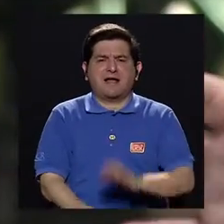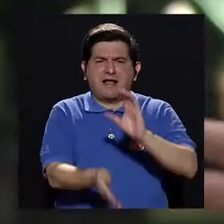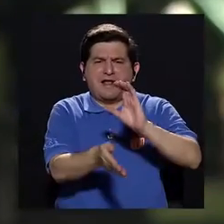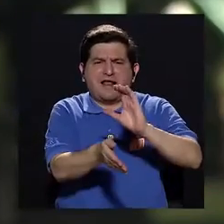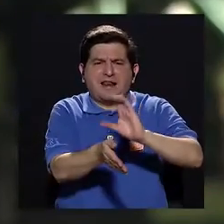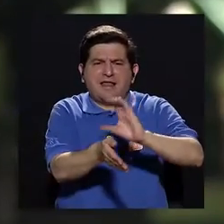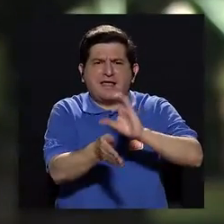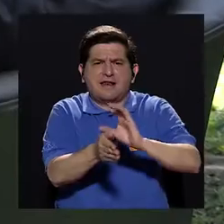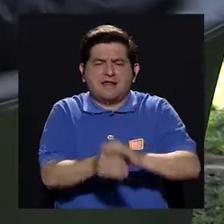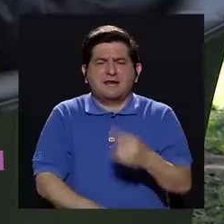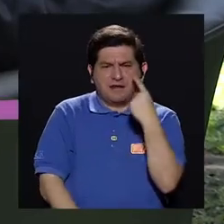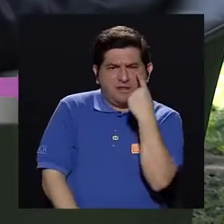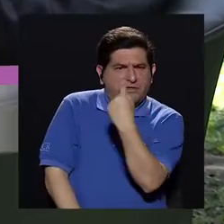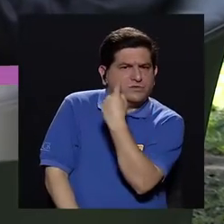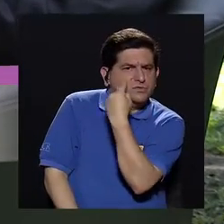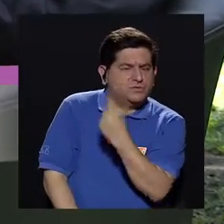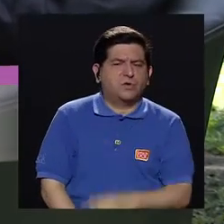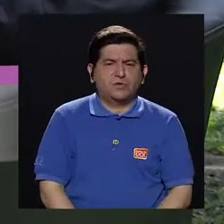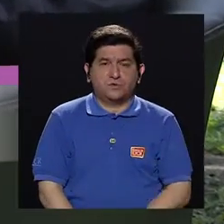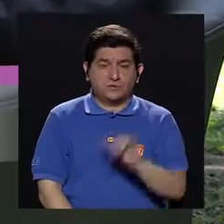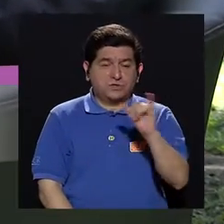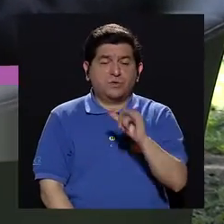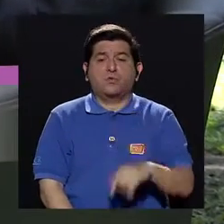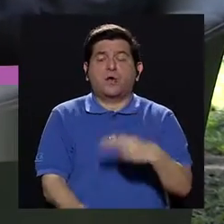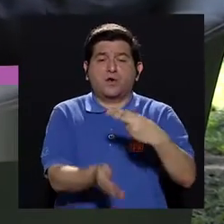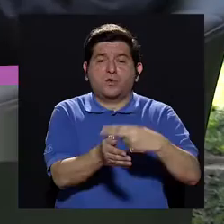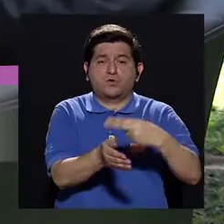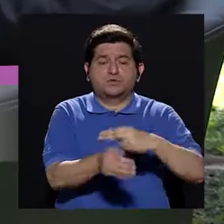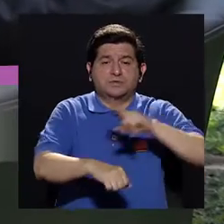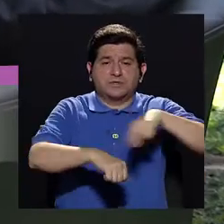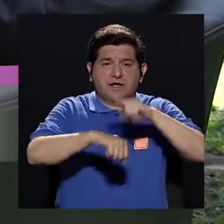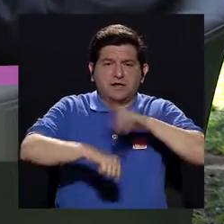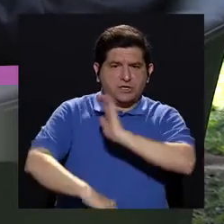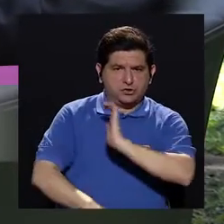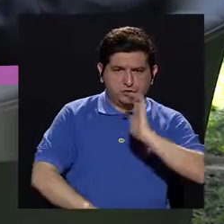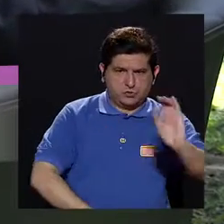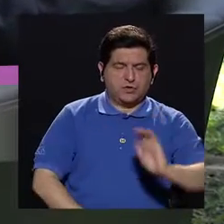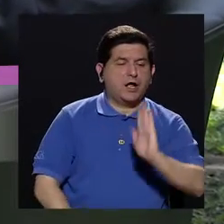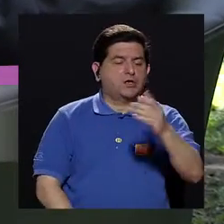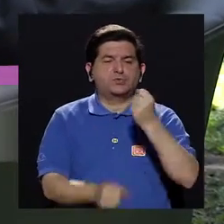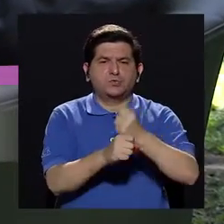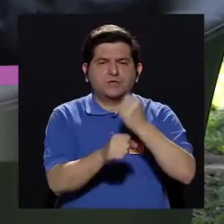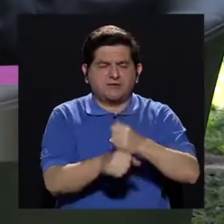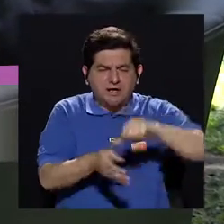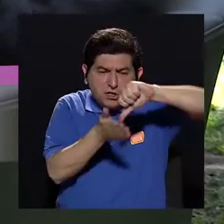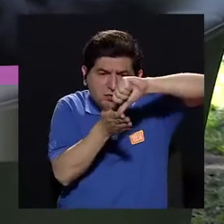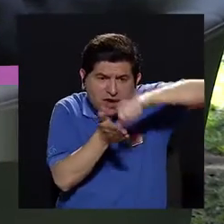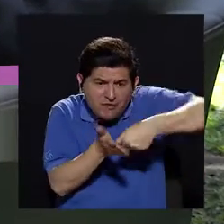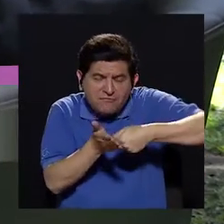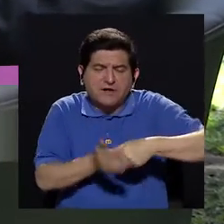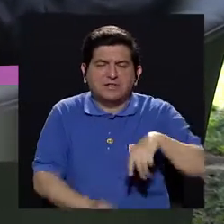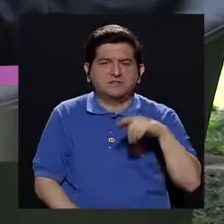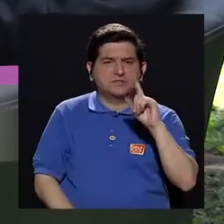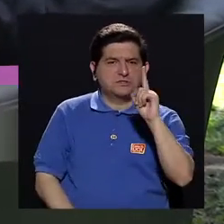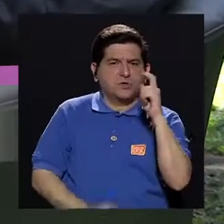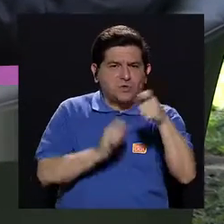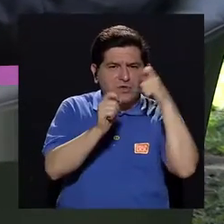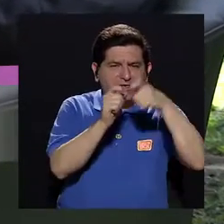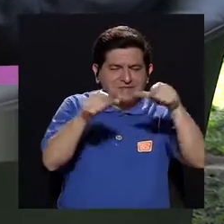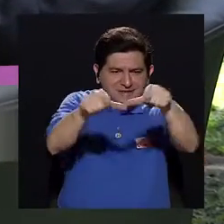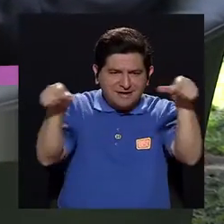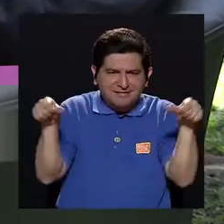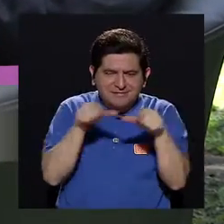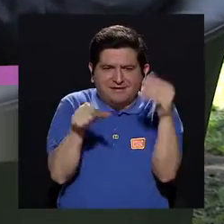clínica oftalmológica, estamos hablando del mismo hospital de niños, que su labor se enfatiza hacia cierta